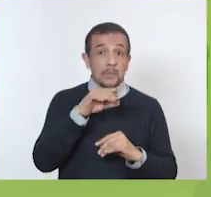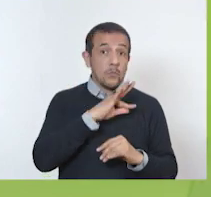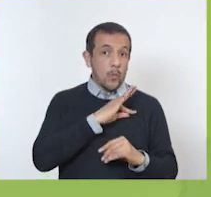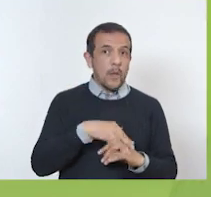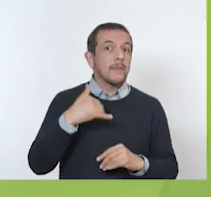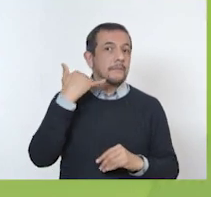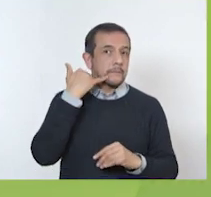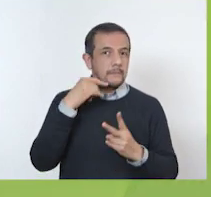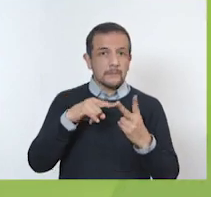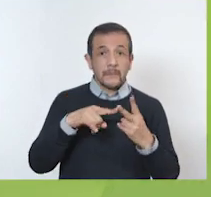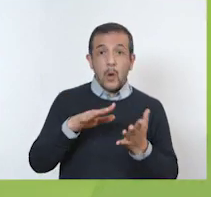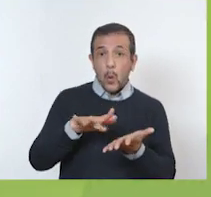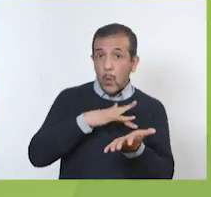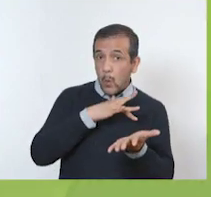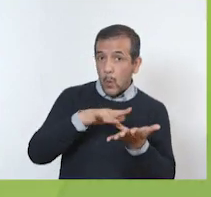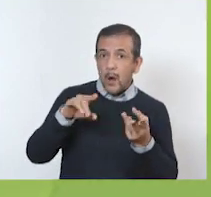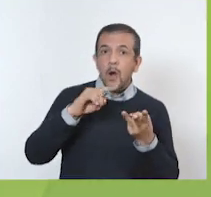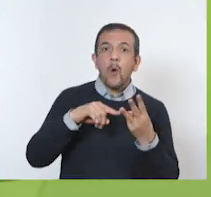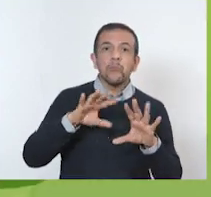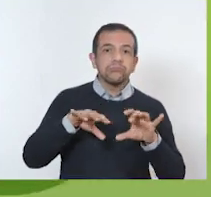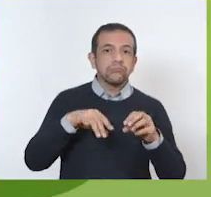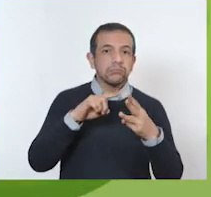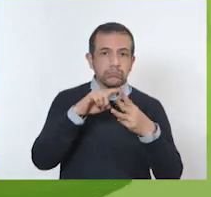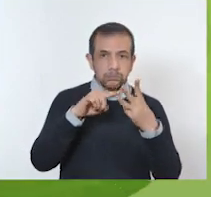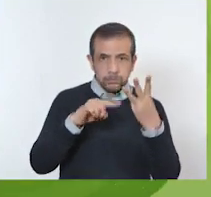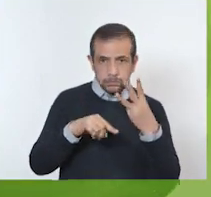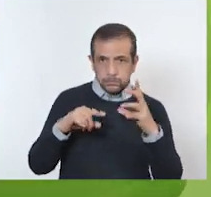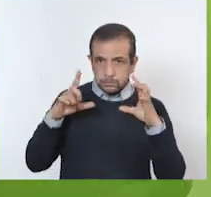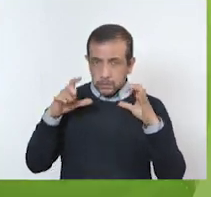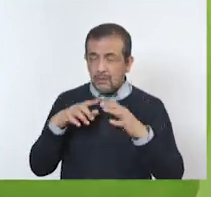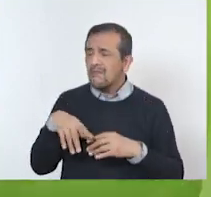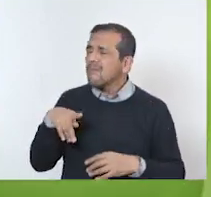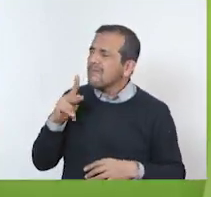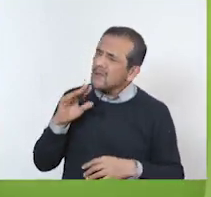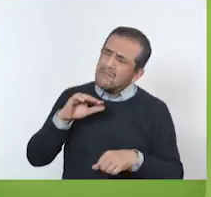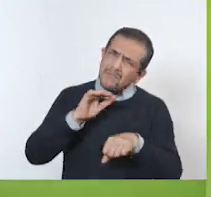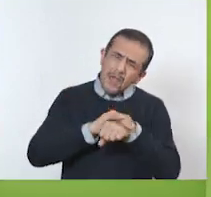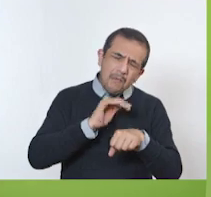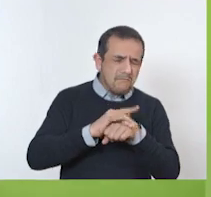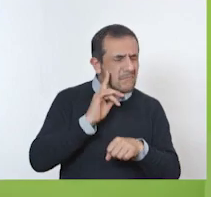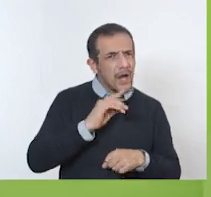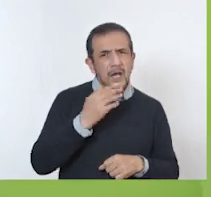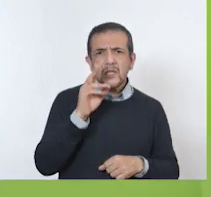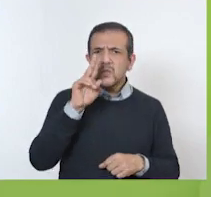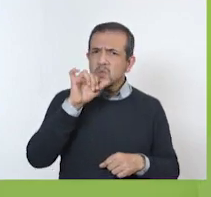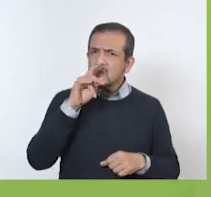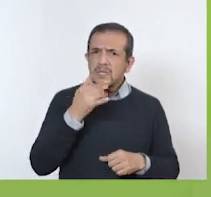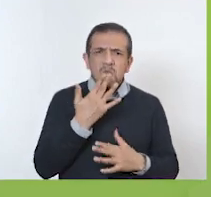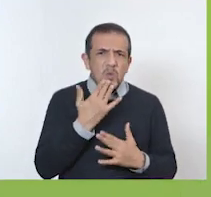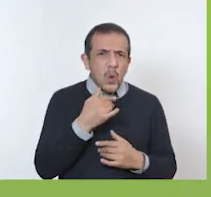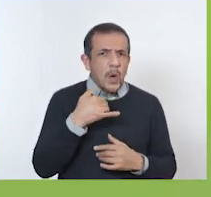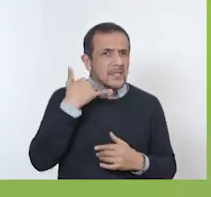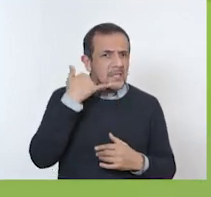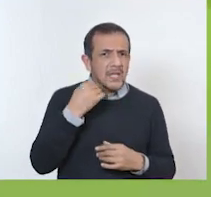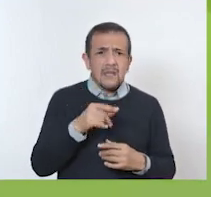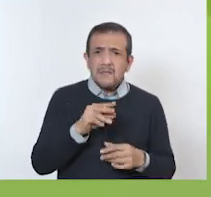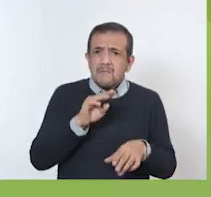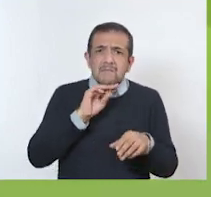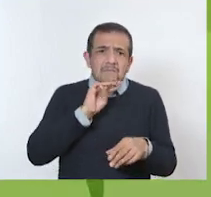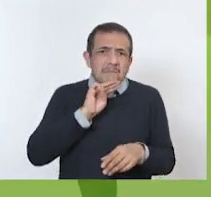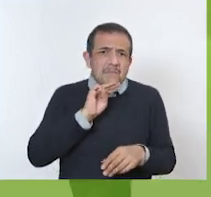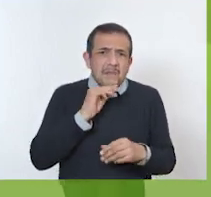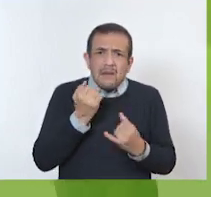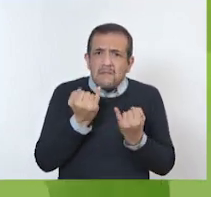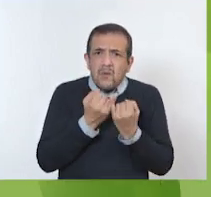tablet, un celular o una computadora para lograrlo. Pero mi amiga Susy no tiene celular. Y su mamá tampoco. No